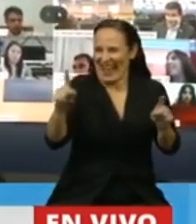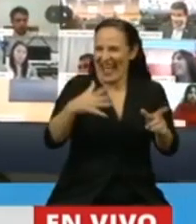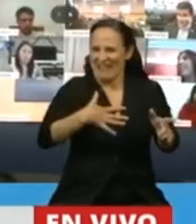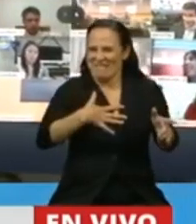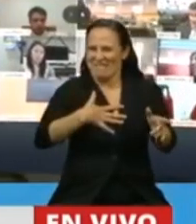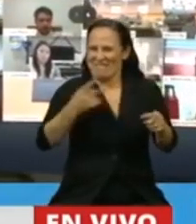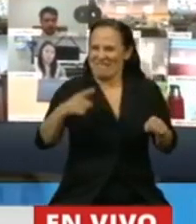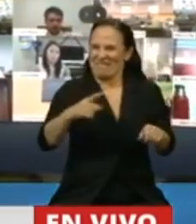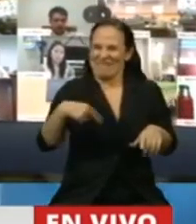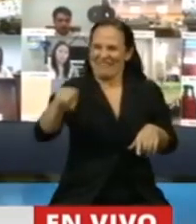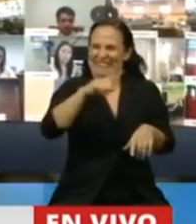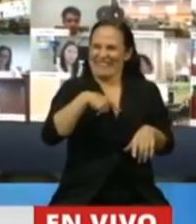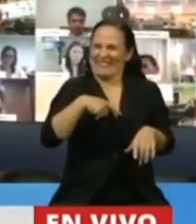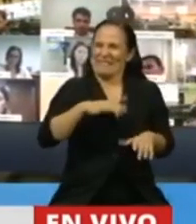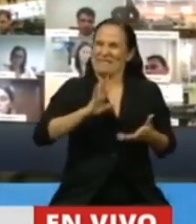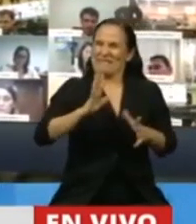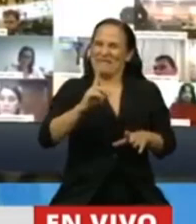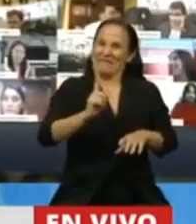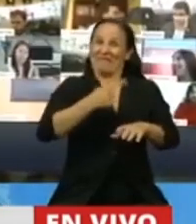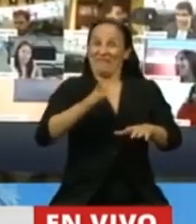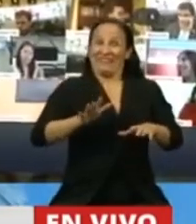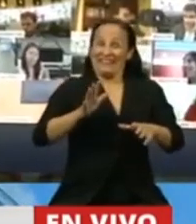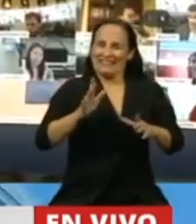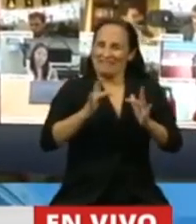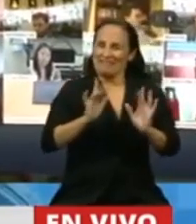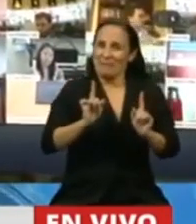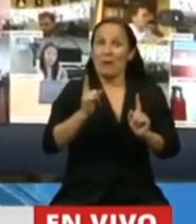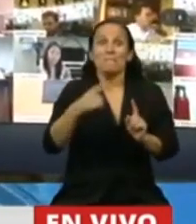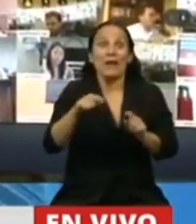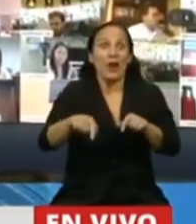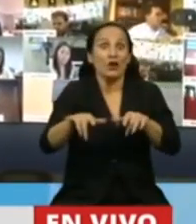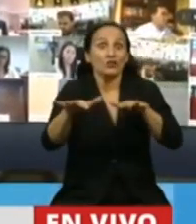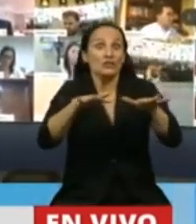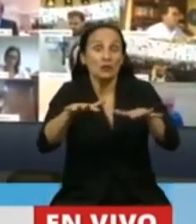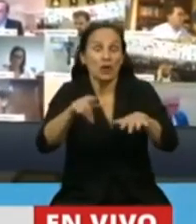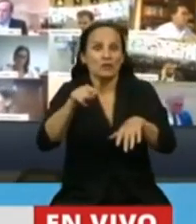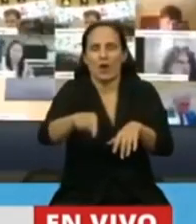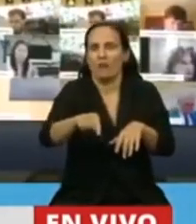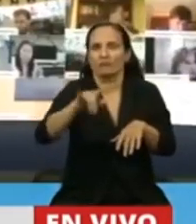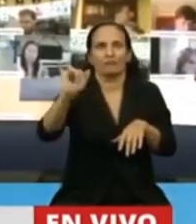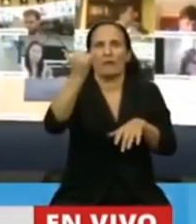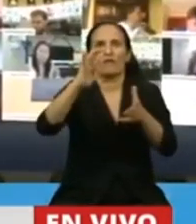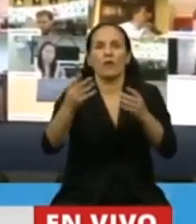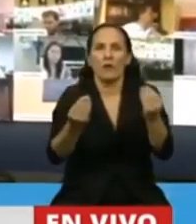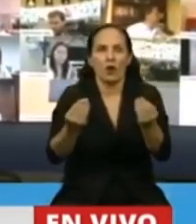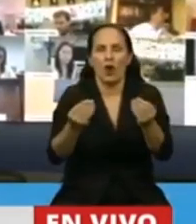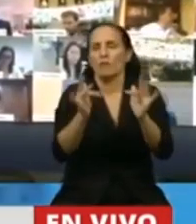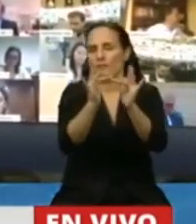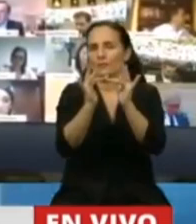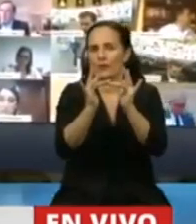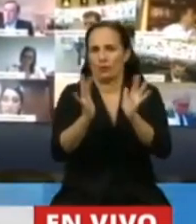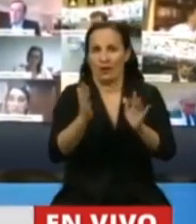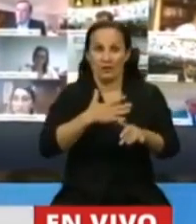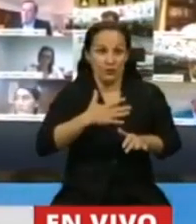que no es la que más nos convoca quizás, pero es la mejor posible en estas circunstancias. Lo dice alguien